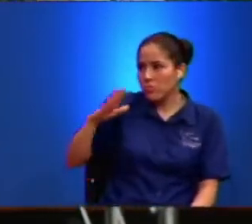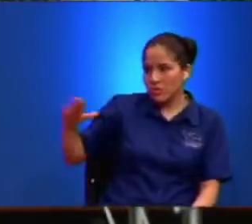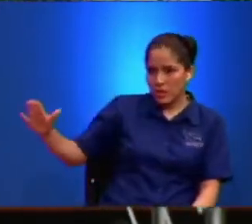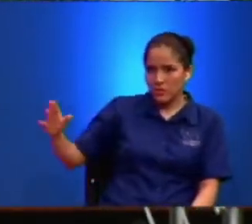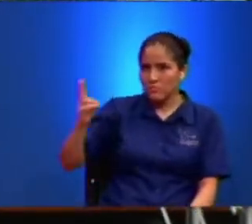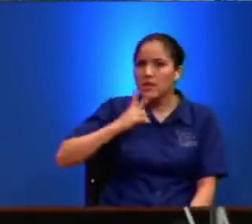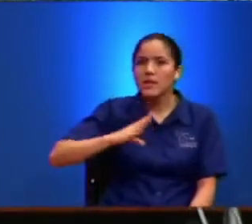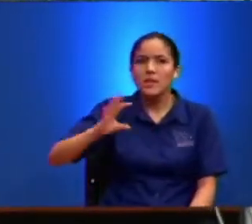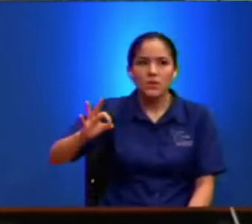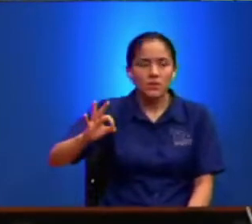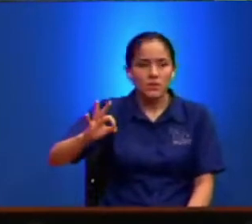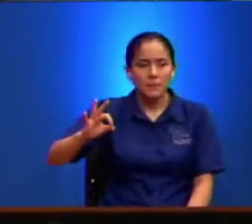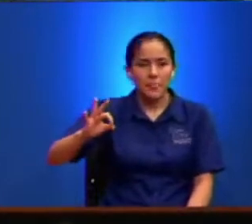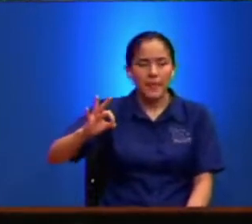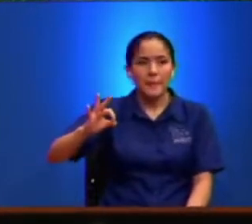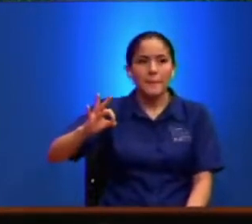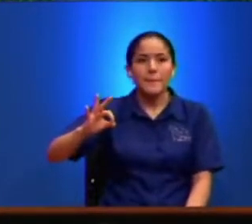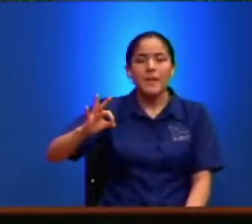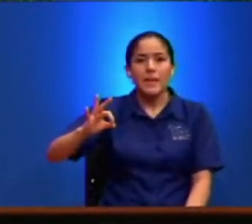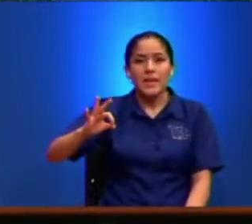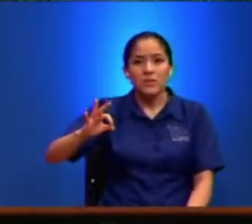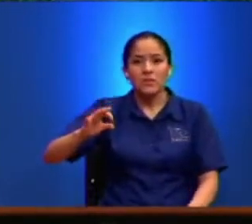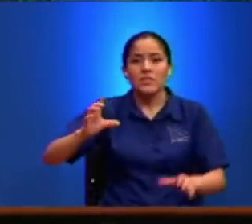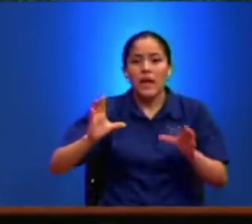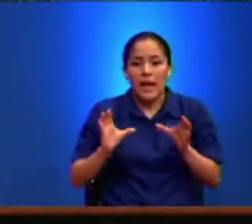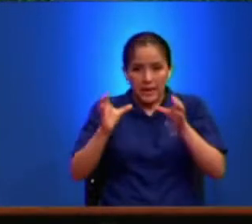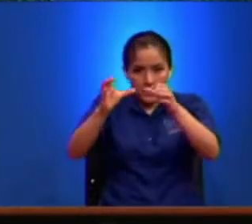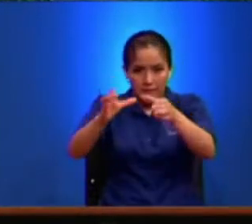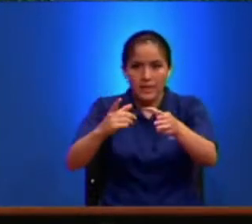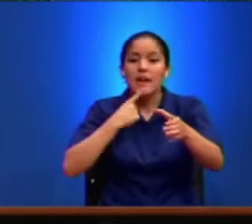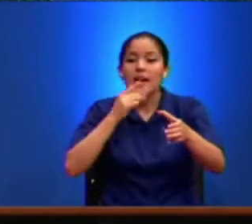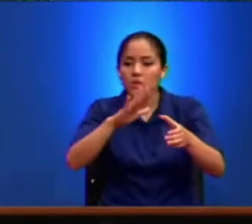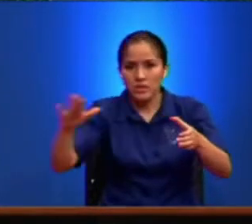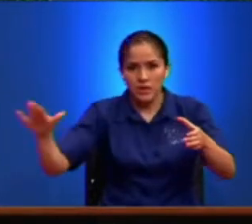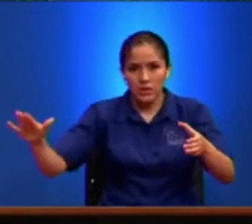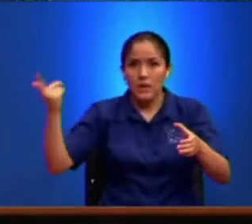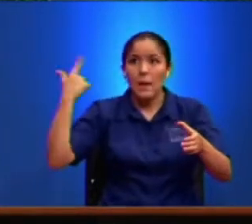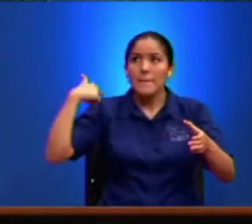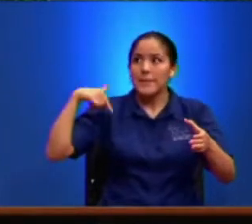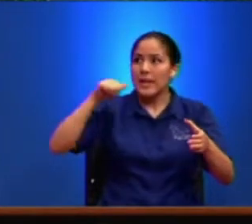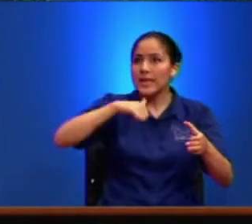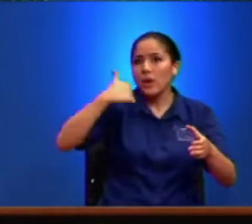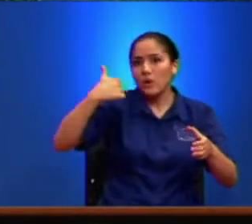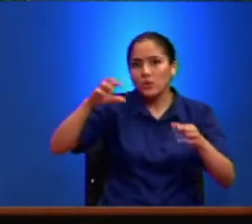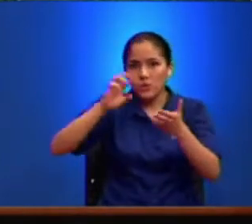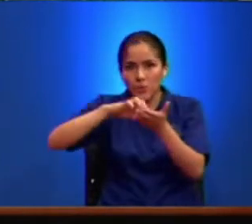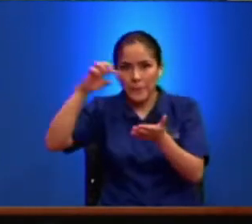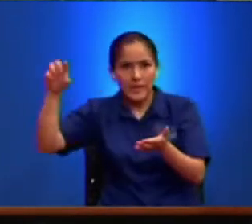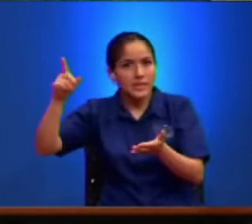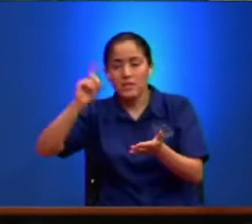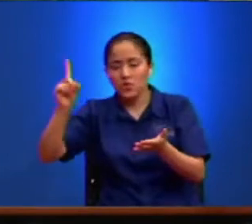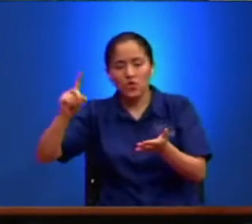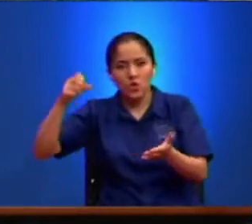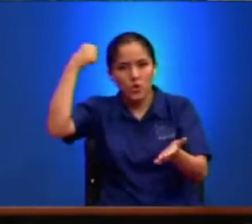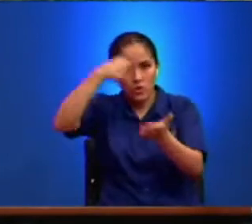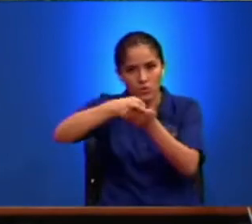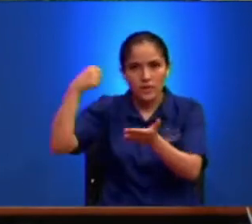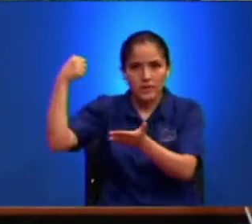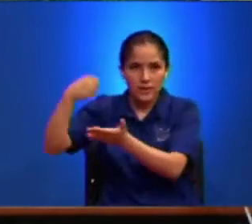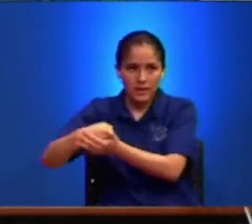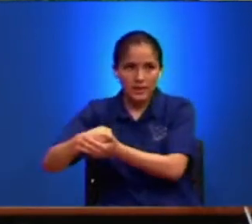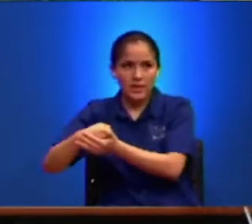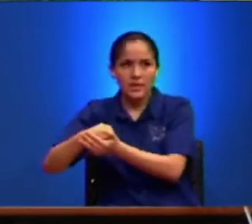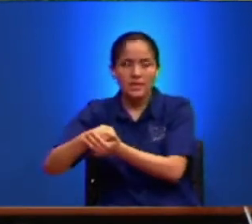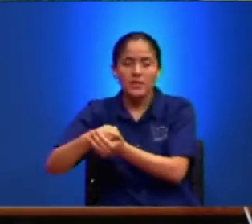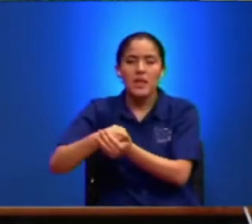Y Ponen Enfrente A Sus Hijos Para Que No Les Hagan Nada Los Los Migrantes Llevan